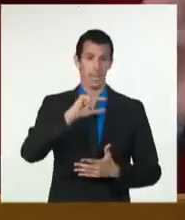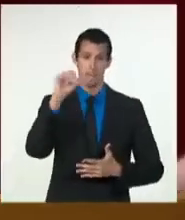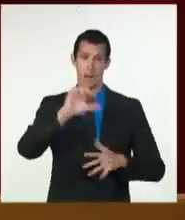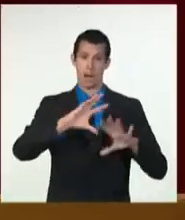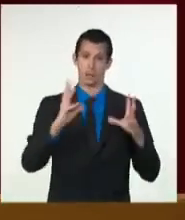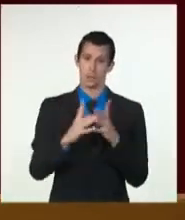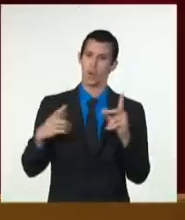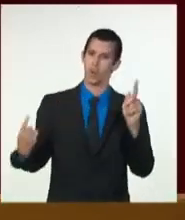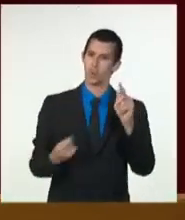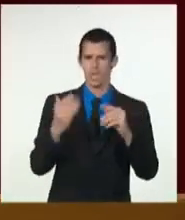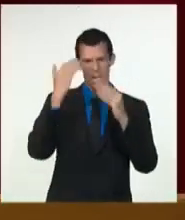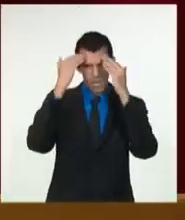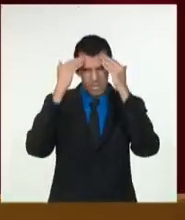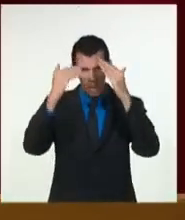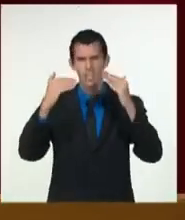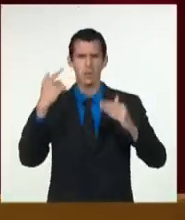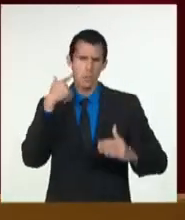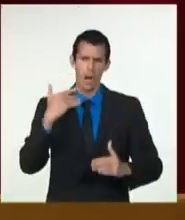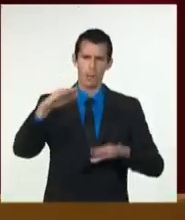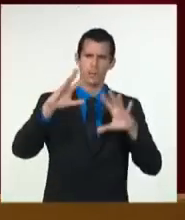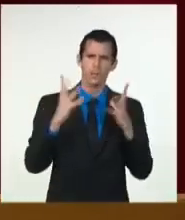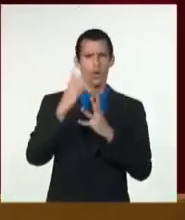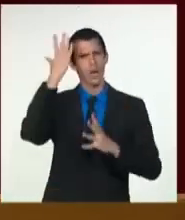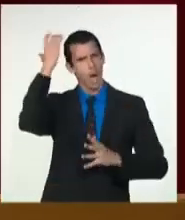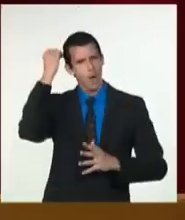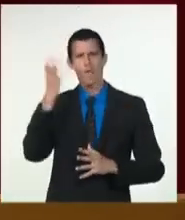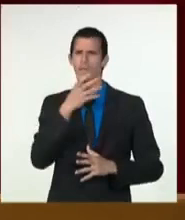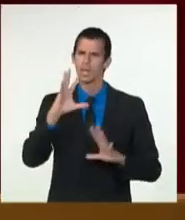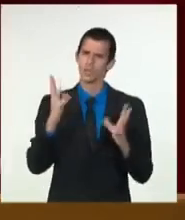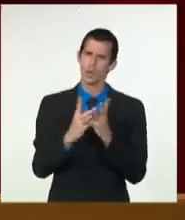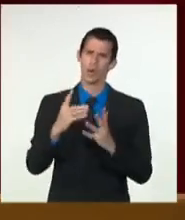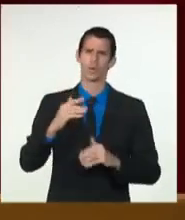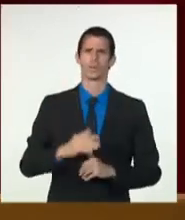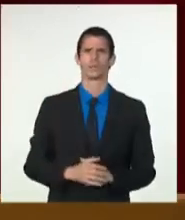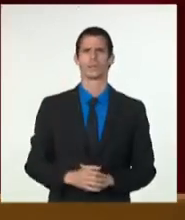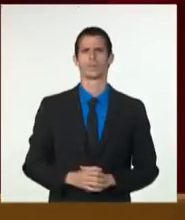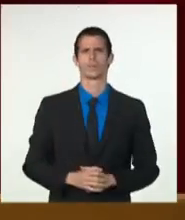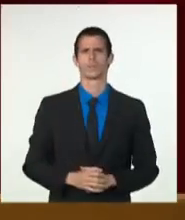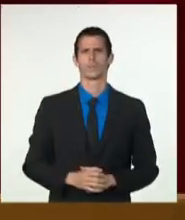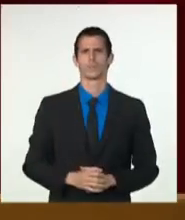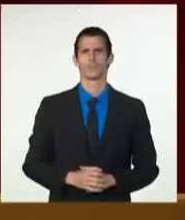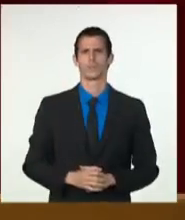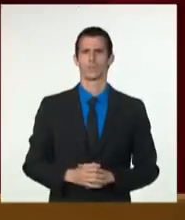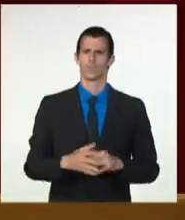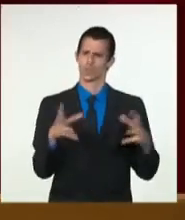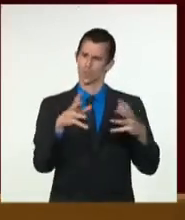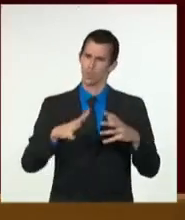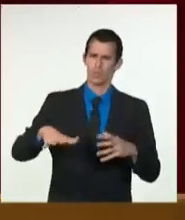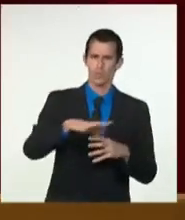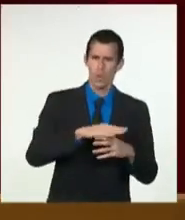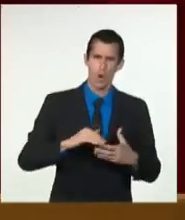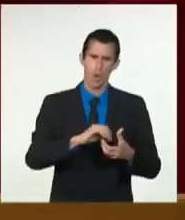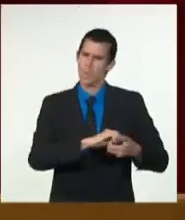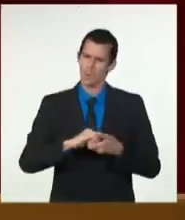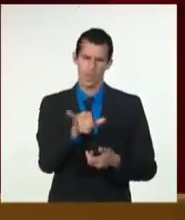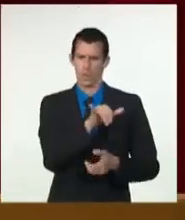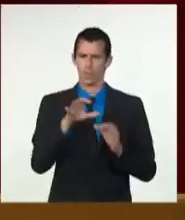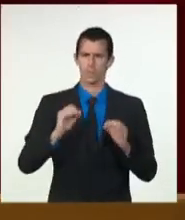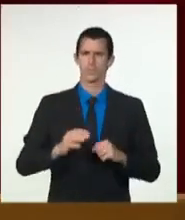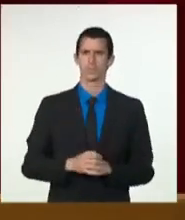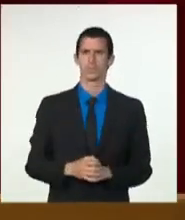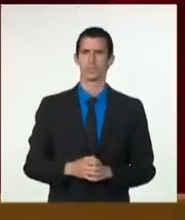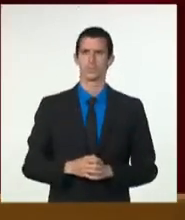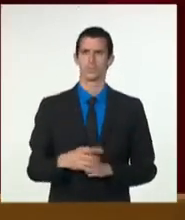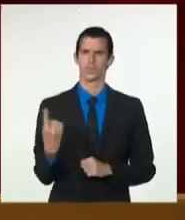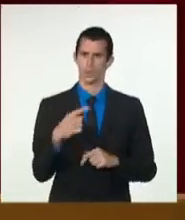a Fidel Raúl y a sus compañeros, gracias por siempre. Los más jóvenes herederos de su legado están en la pelea más